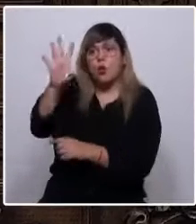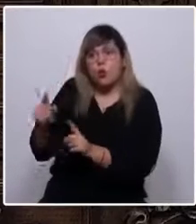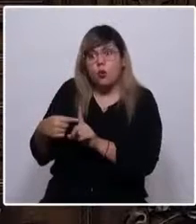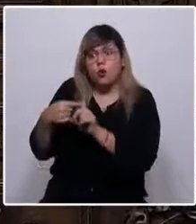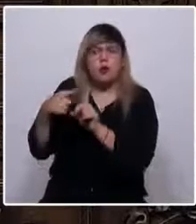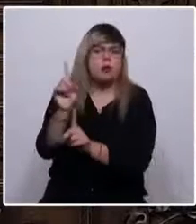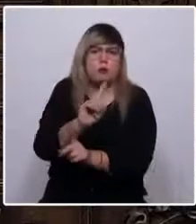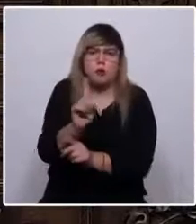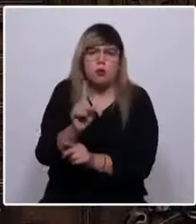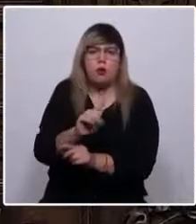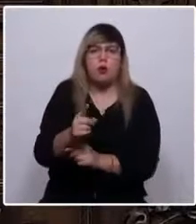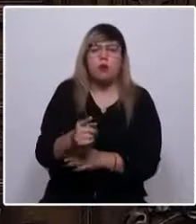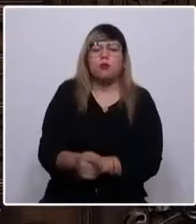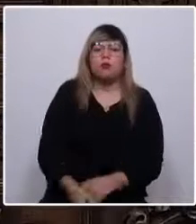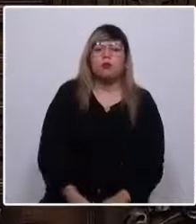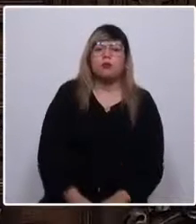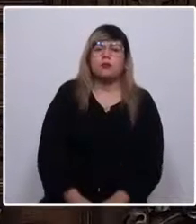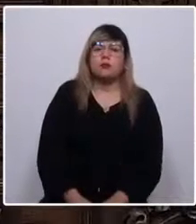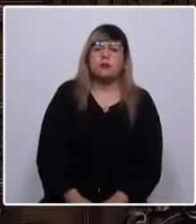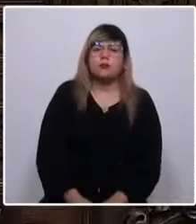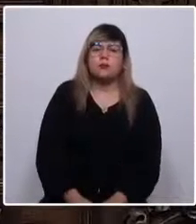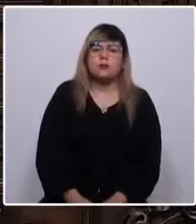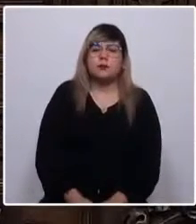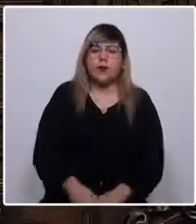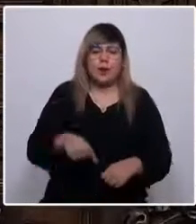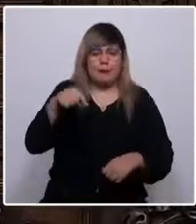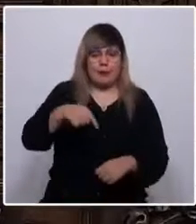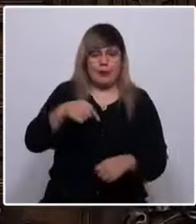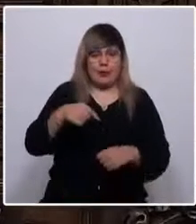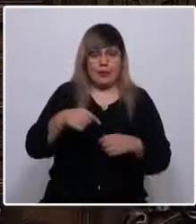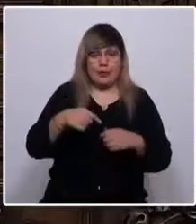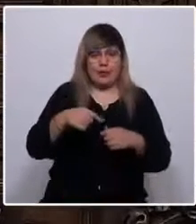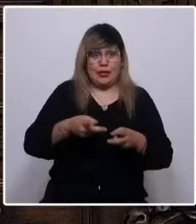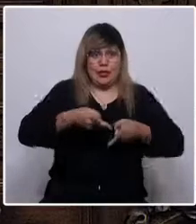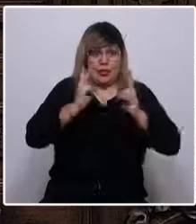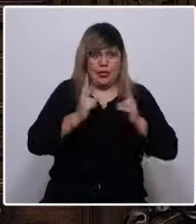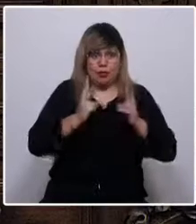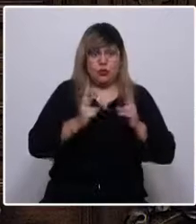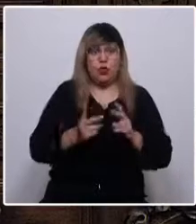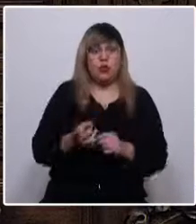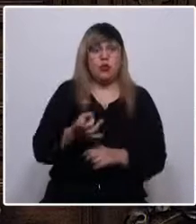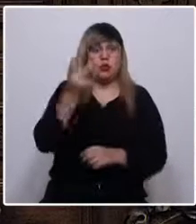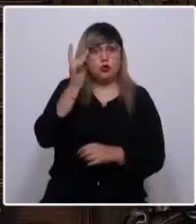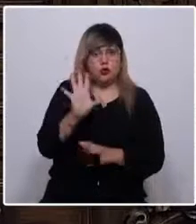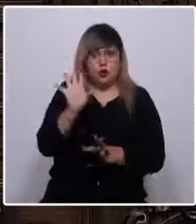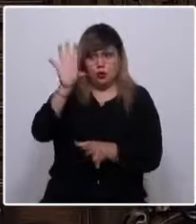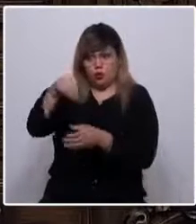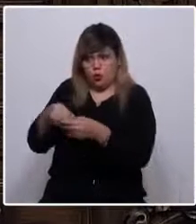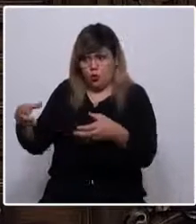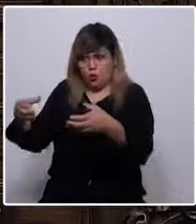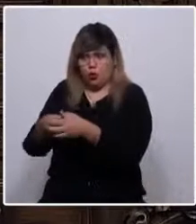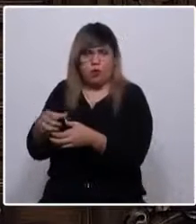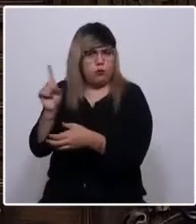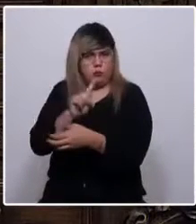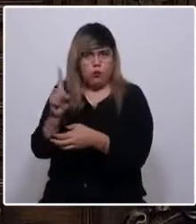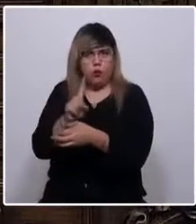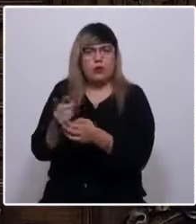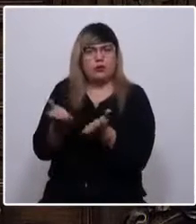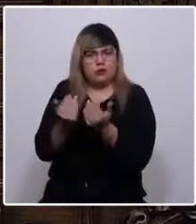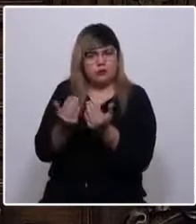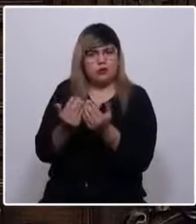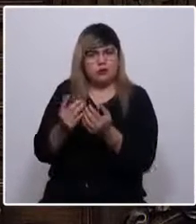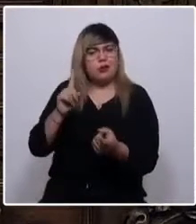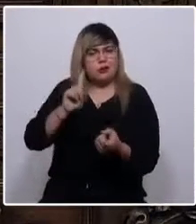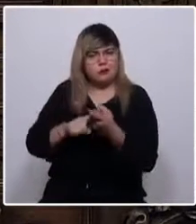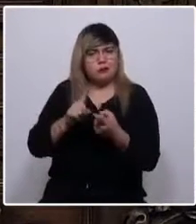universales ni dogmas estáticos. Para este camino de derechos no basta con pertenecer a una comunidad, sino que se requiere participar